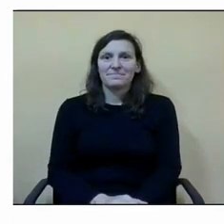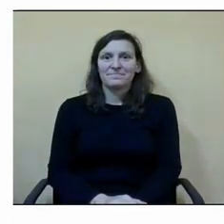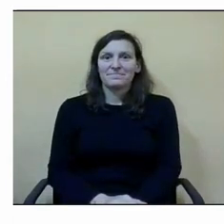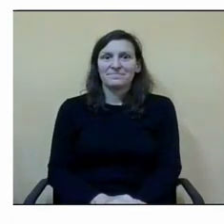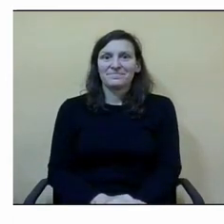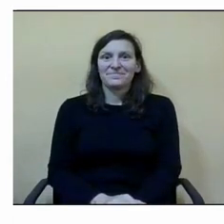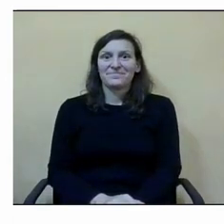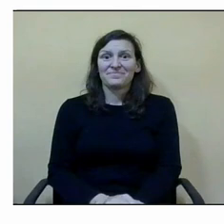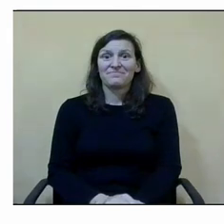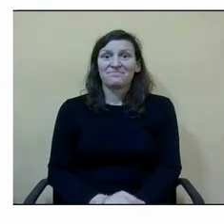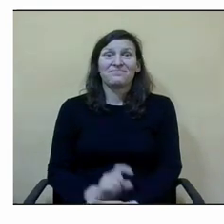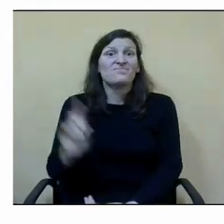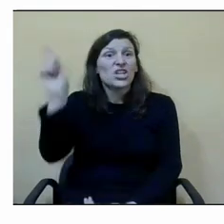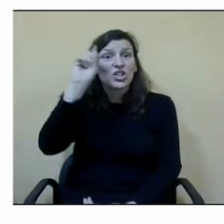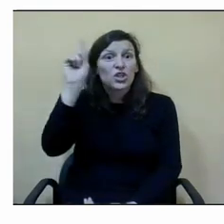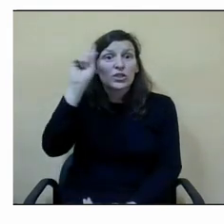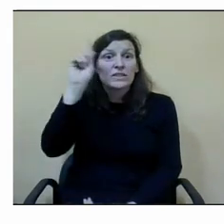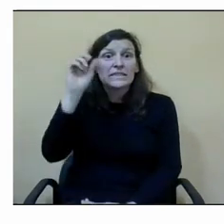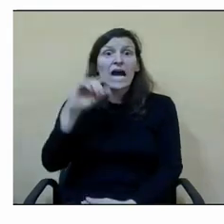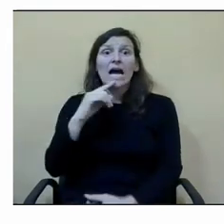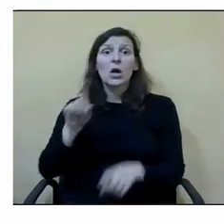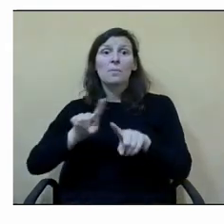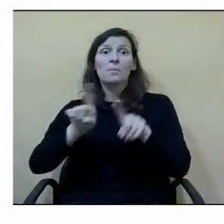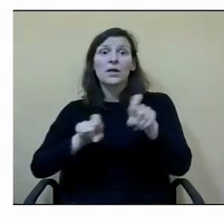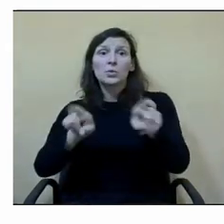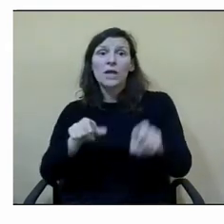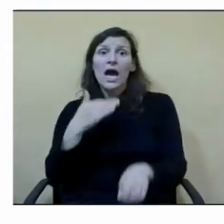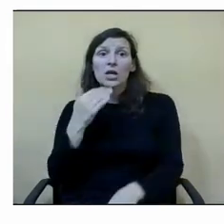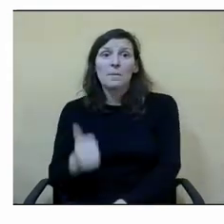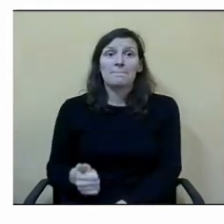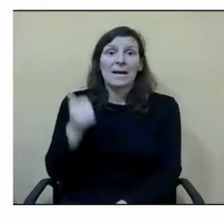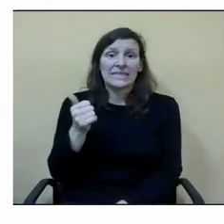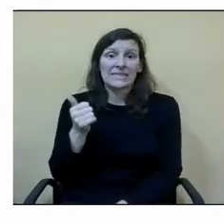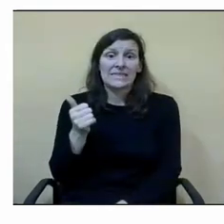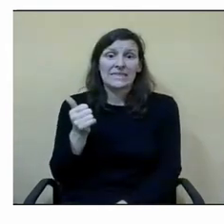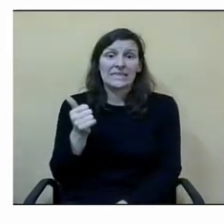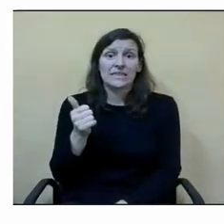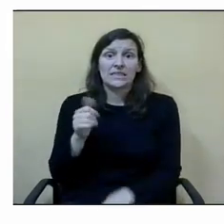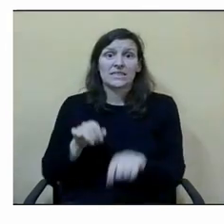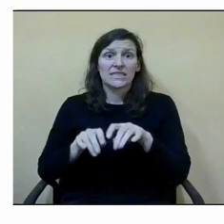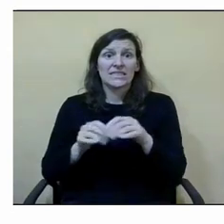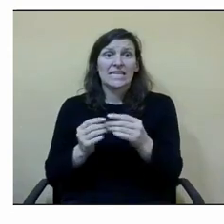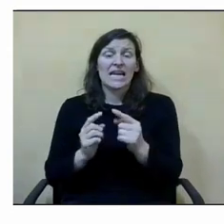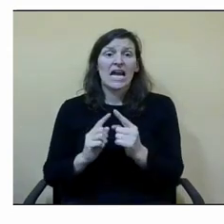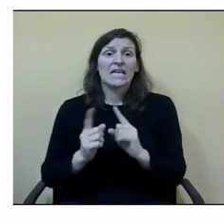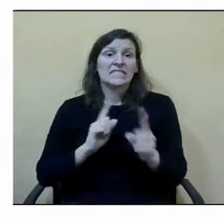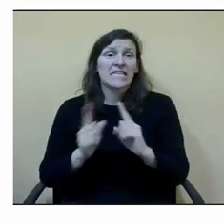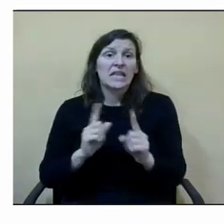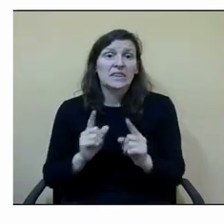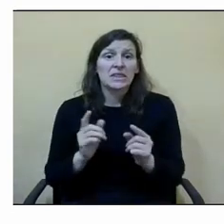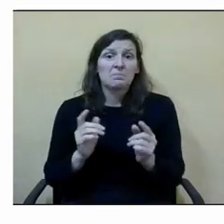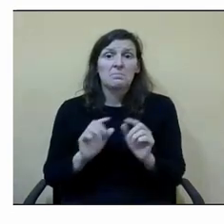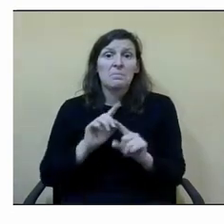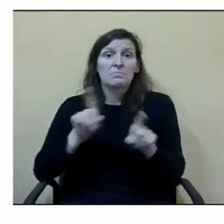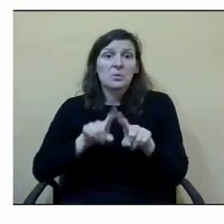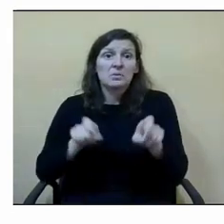pues no sé si hay alguna pregunta no veo ninguna pregunta más en el en el en el chat en principio pues habríamos